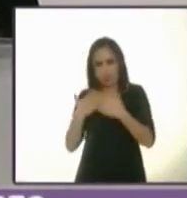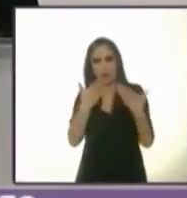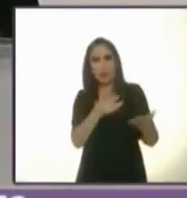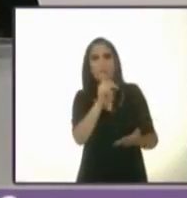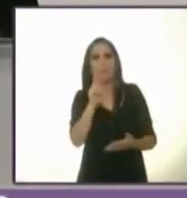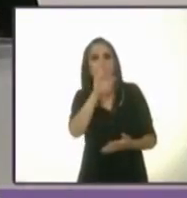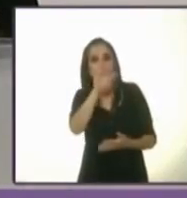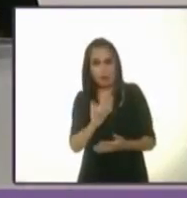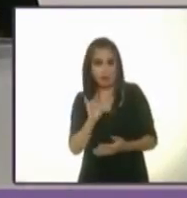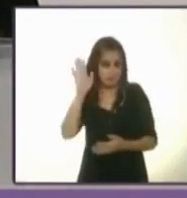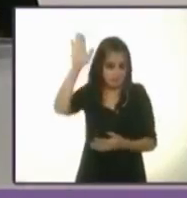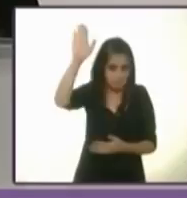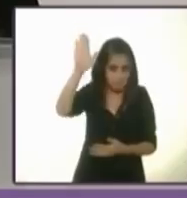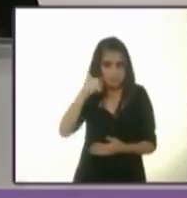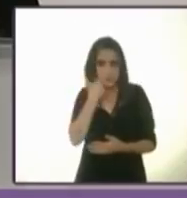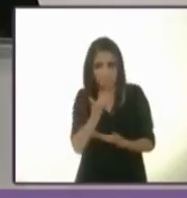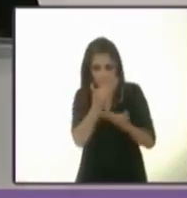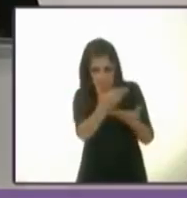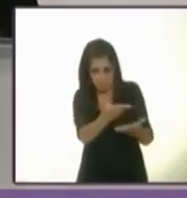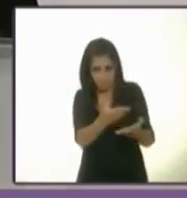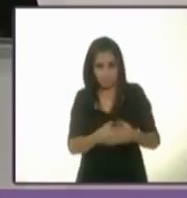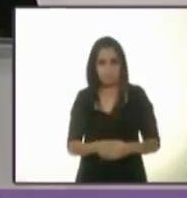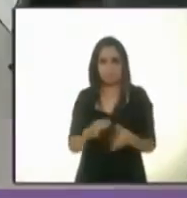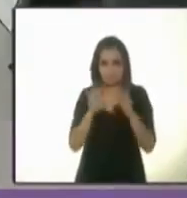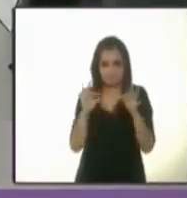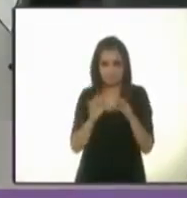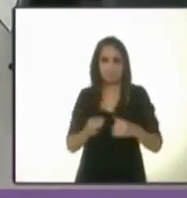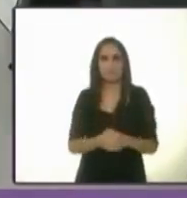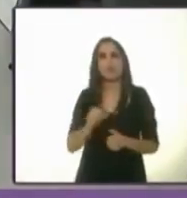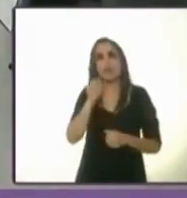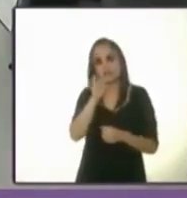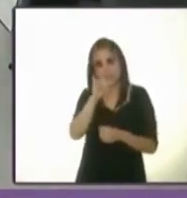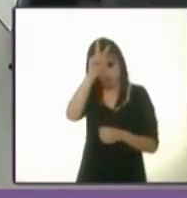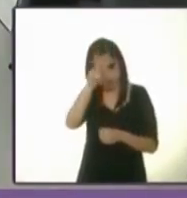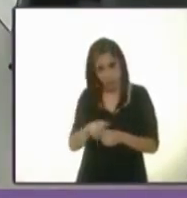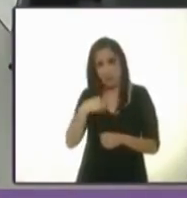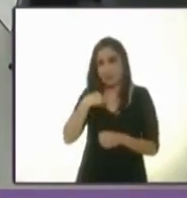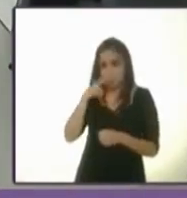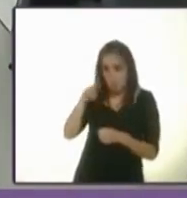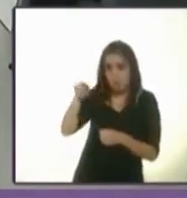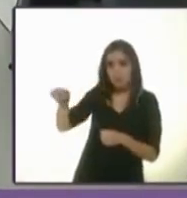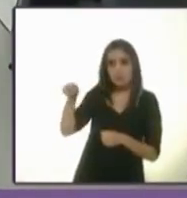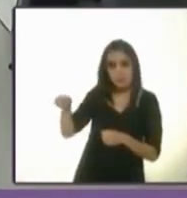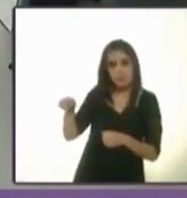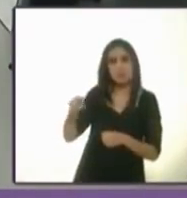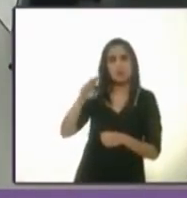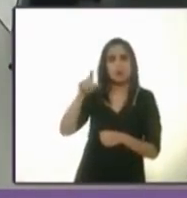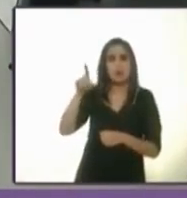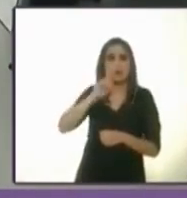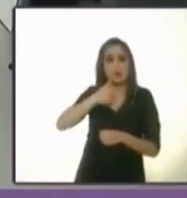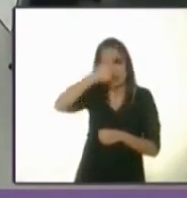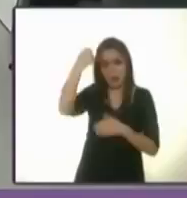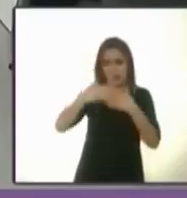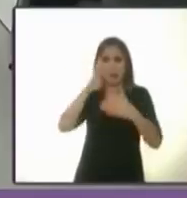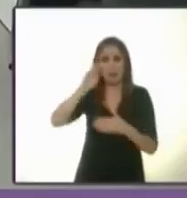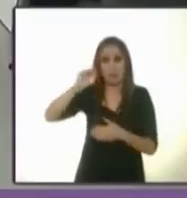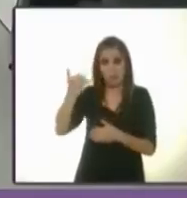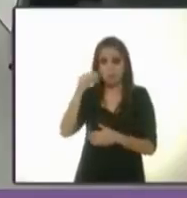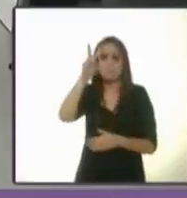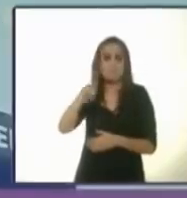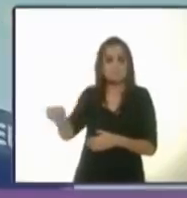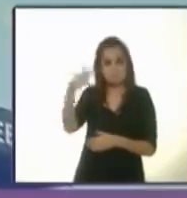Carpinteiro pidió el uso de la voz. Adelante. Sí, es verdad y comparto totalmente la visión de la candidata Mariana Boy.